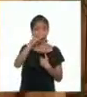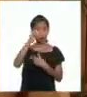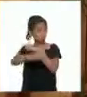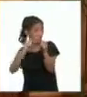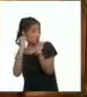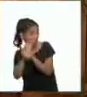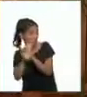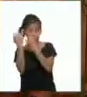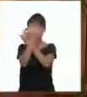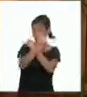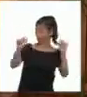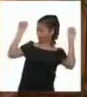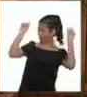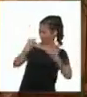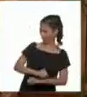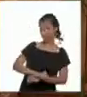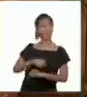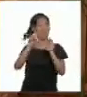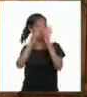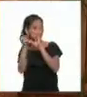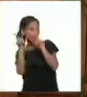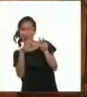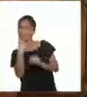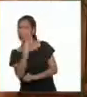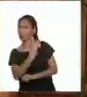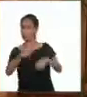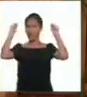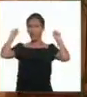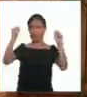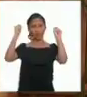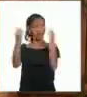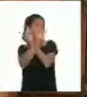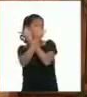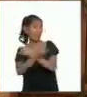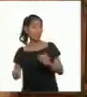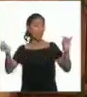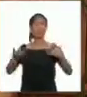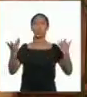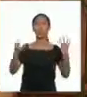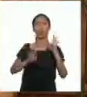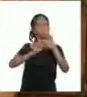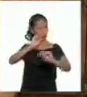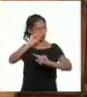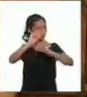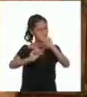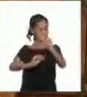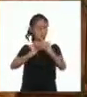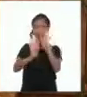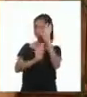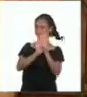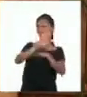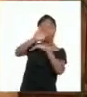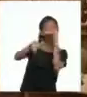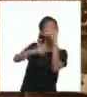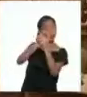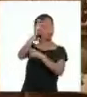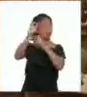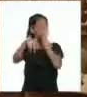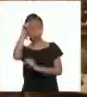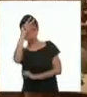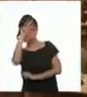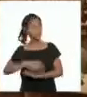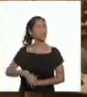nación independiente, sí. En el video dijeron que la lucha por la independencia había sido un proceso de todas y todos los peruanos.